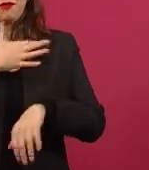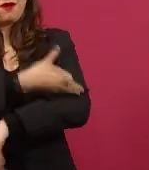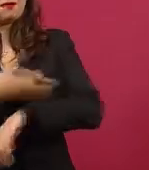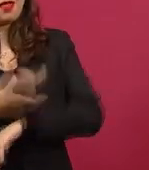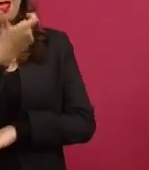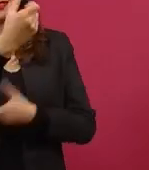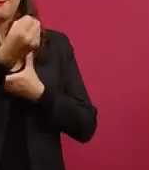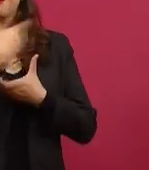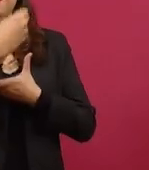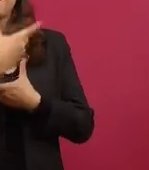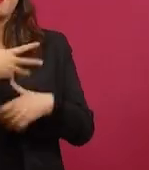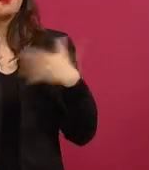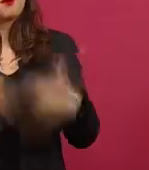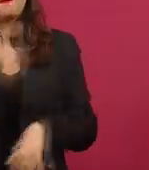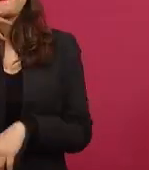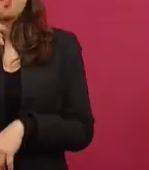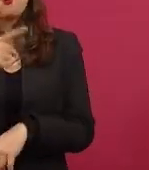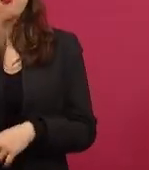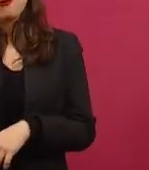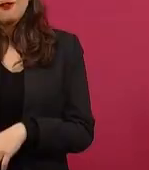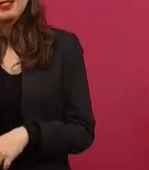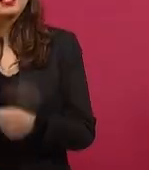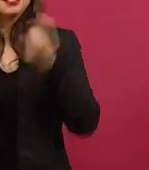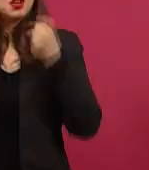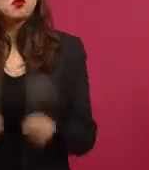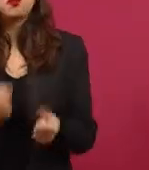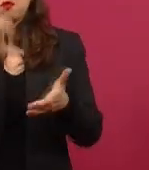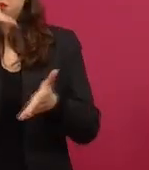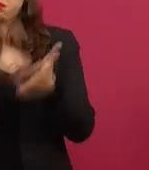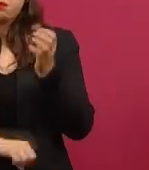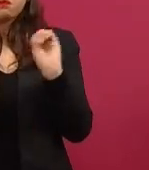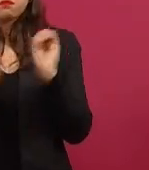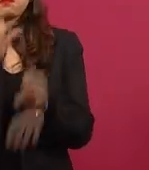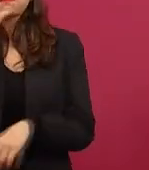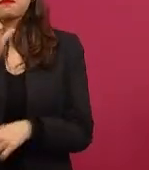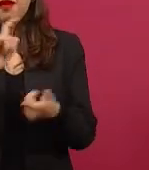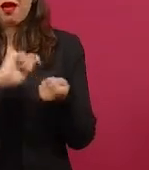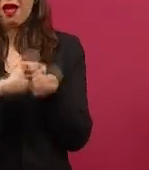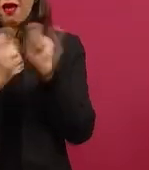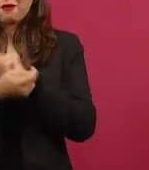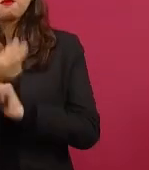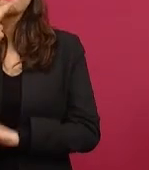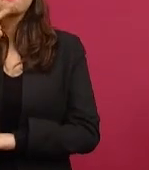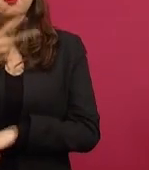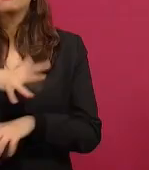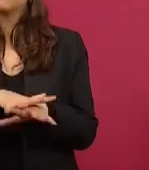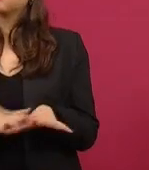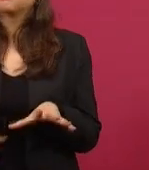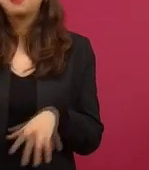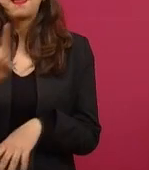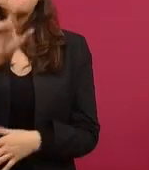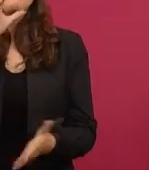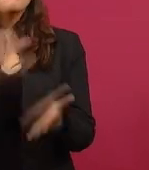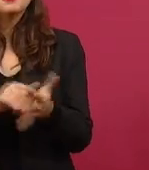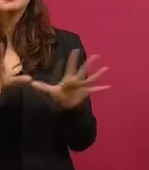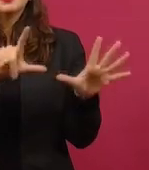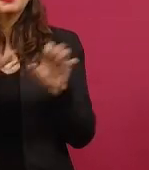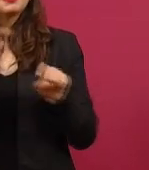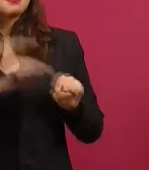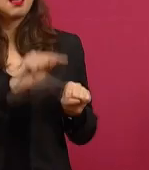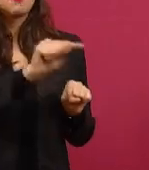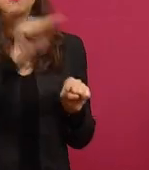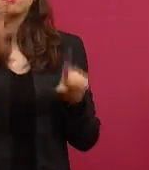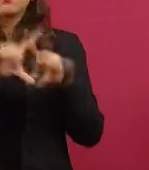mejor opción rápido seguro fácil sin comisión y con el monto más alto tienen la mayor cobertura más de 1700